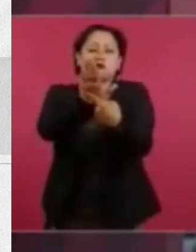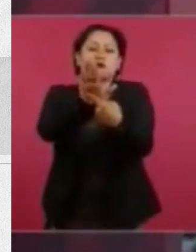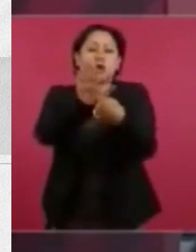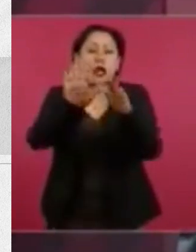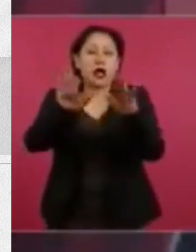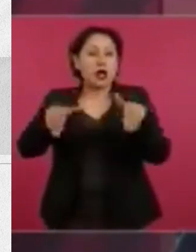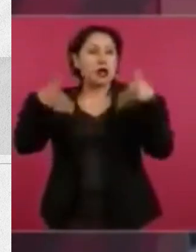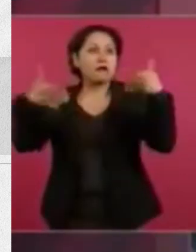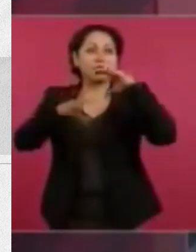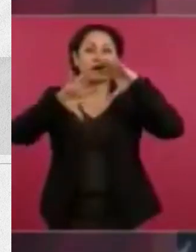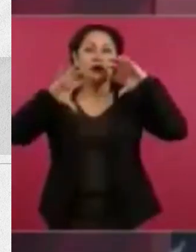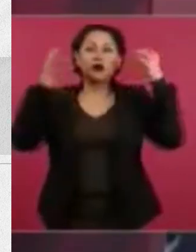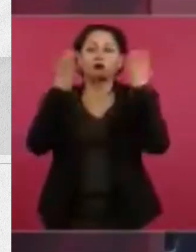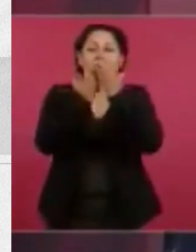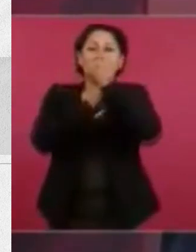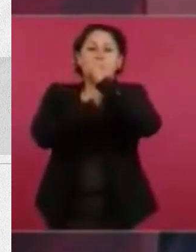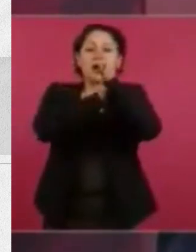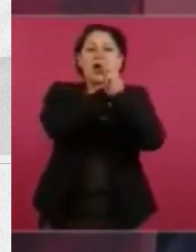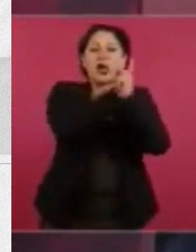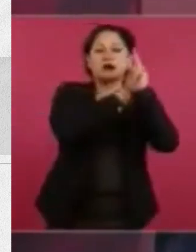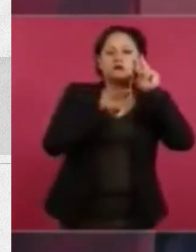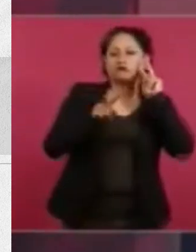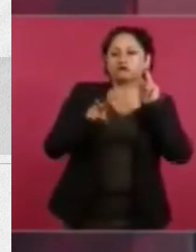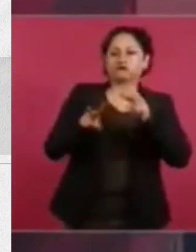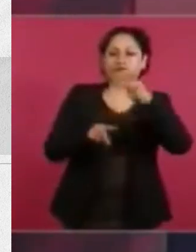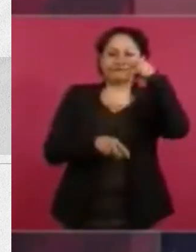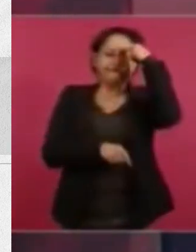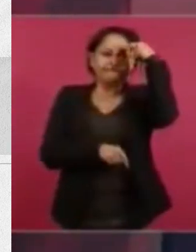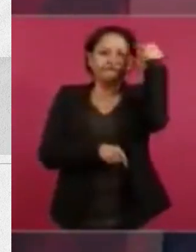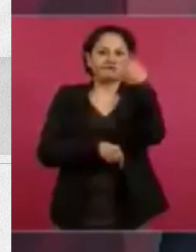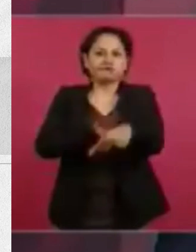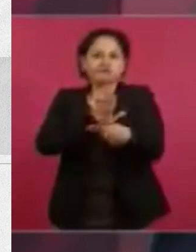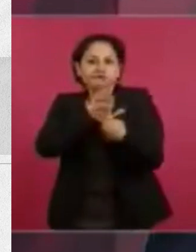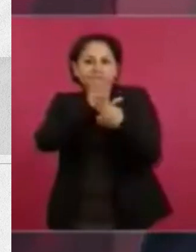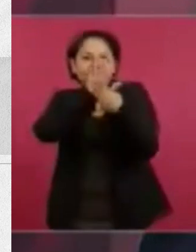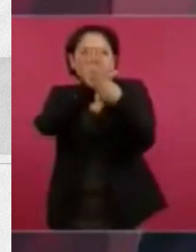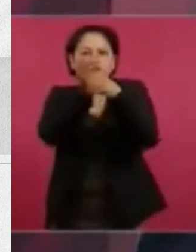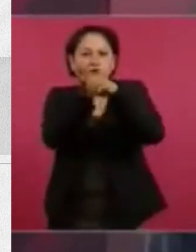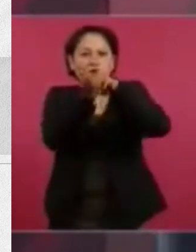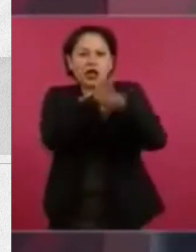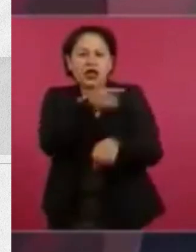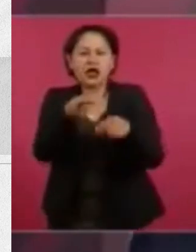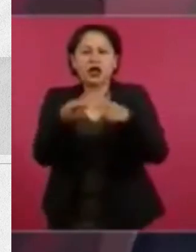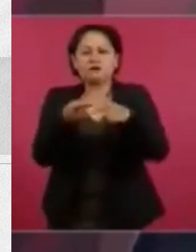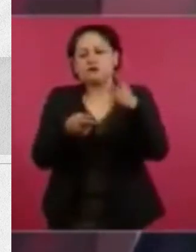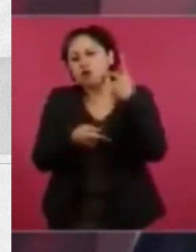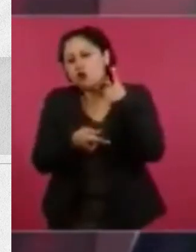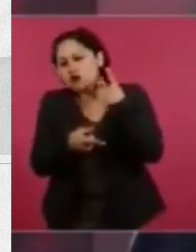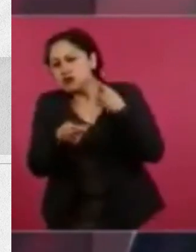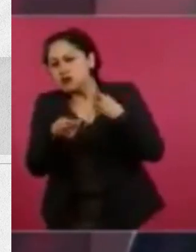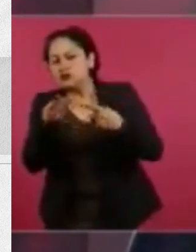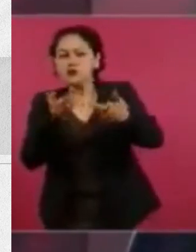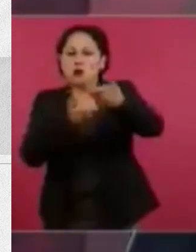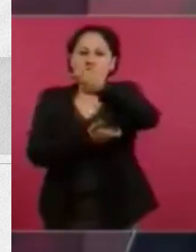en lo económico, en lo político, en lo social,